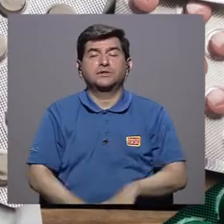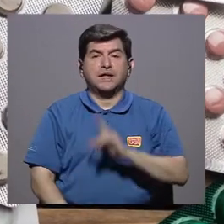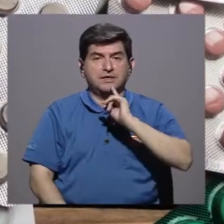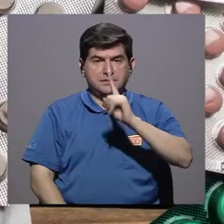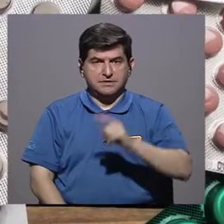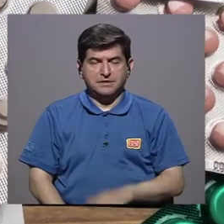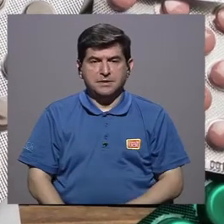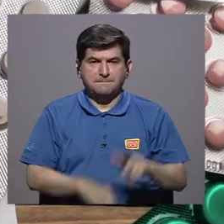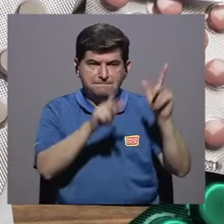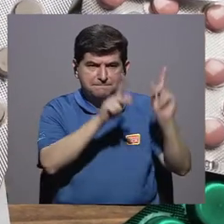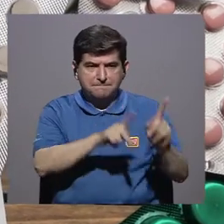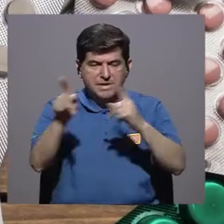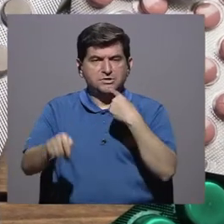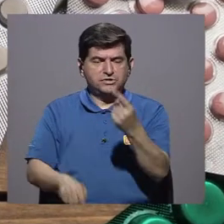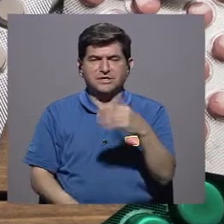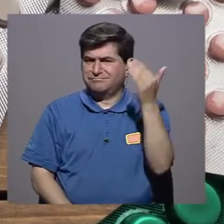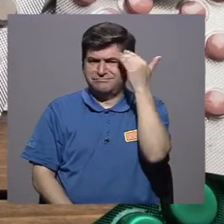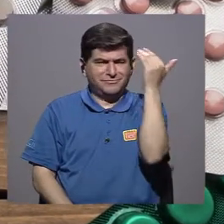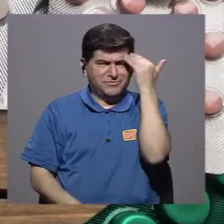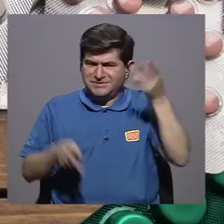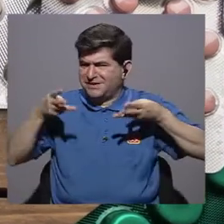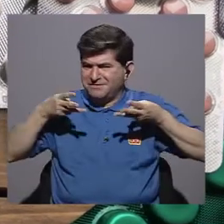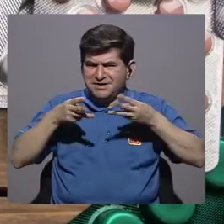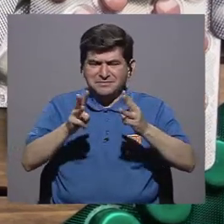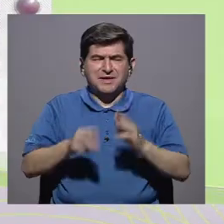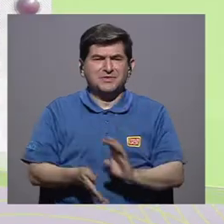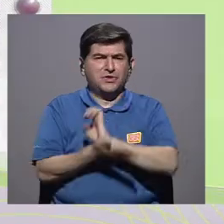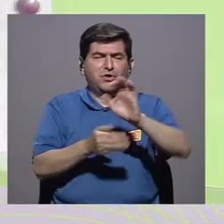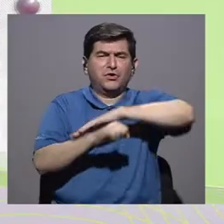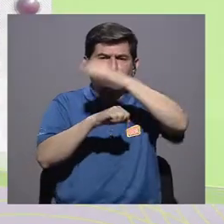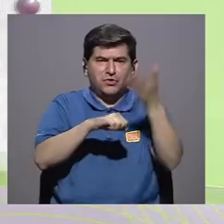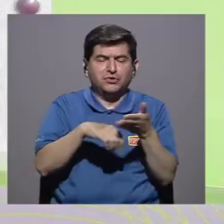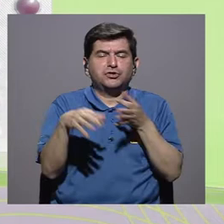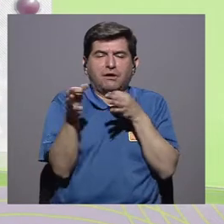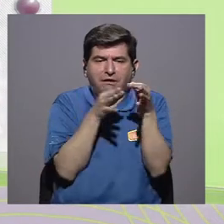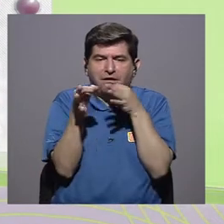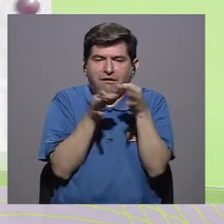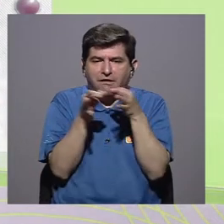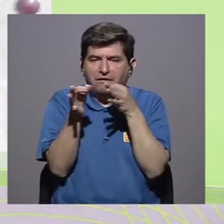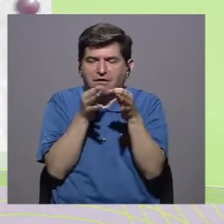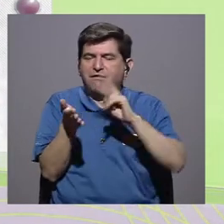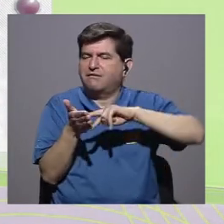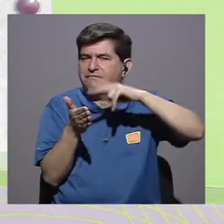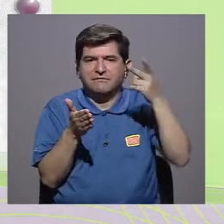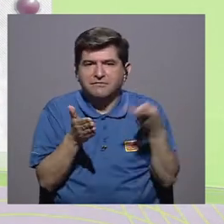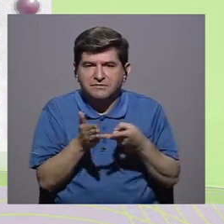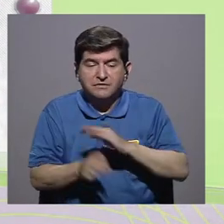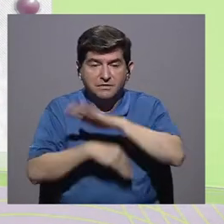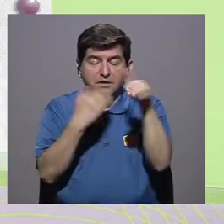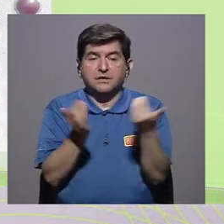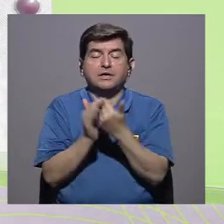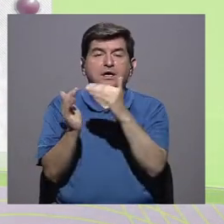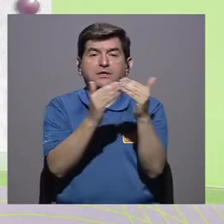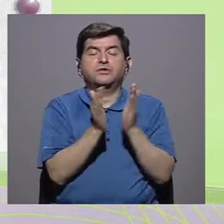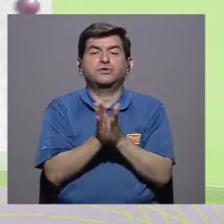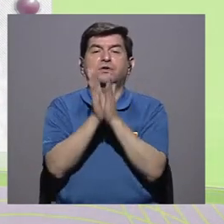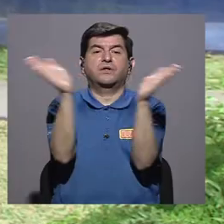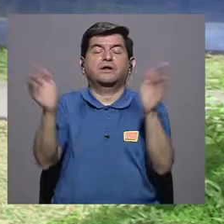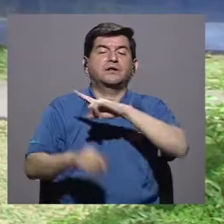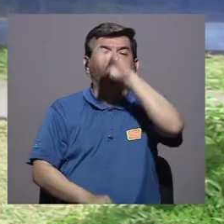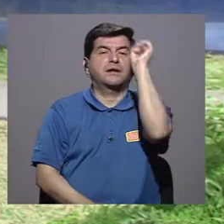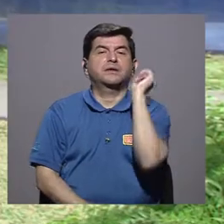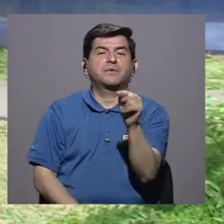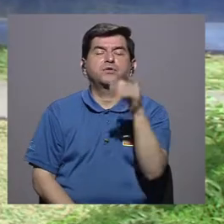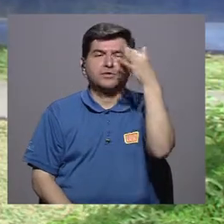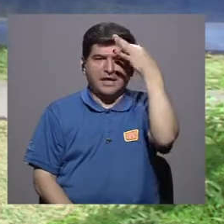que a las personas que dijeron no conocer los métodos anticonceptivos se les explicó que eran. Y a toda la población en general se les preguntó